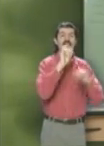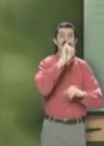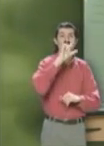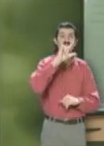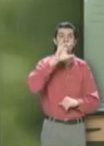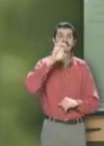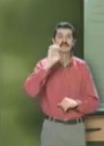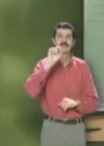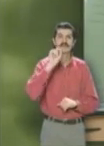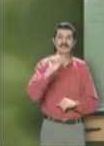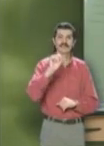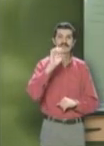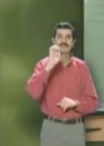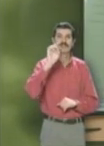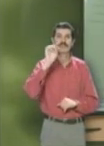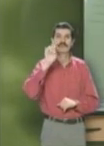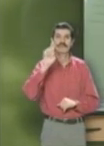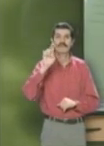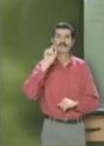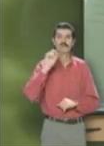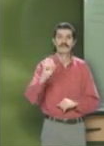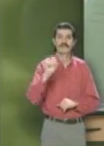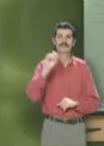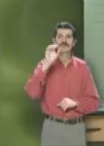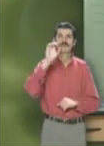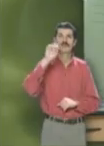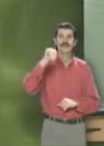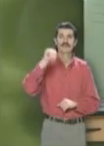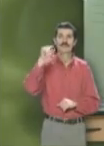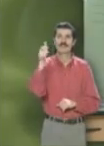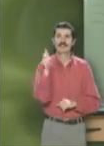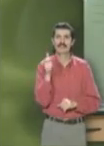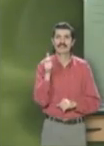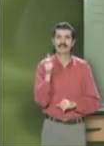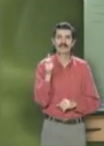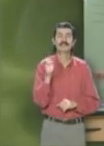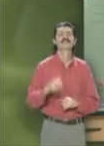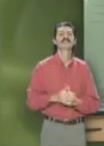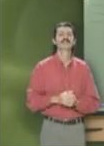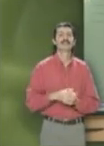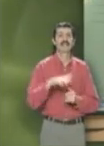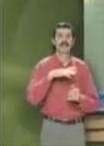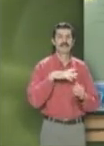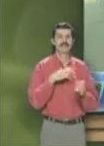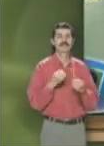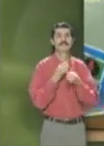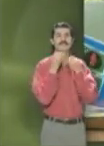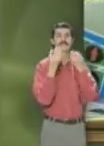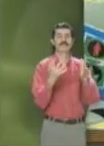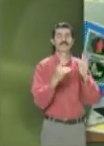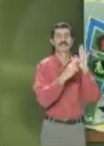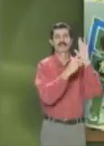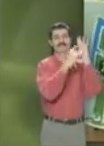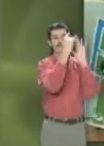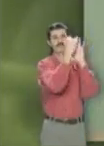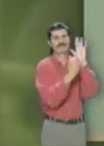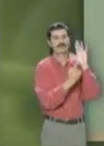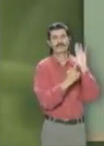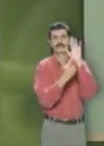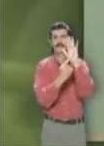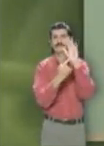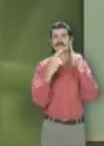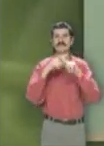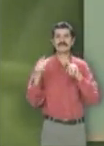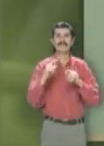ilse.edu.mx. Se van a regalar carteles como estos, mire qué